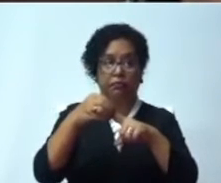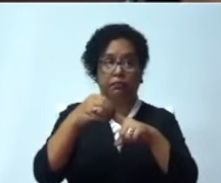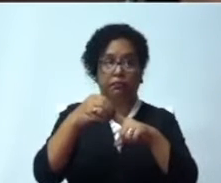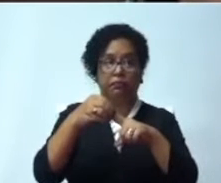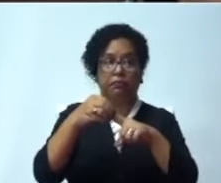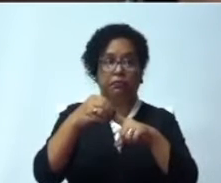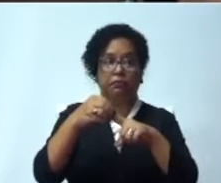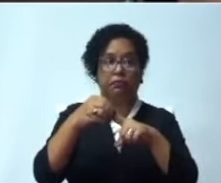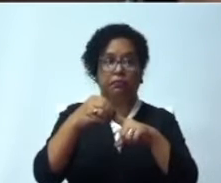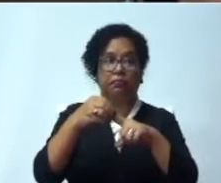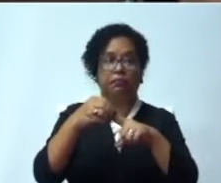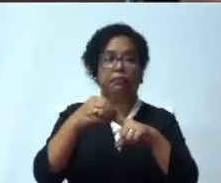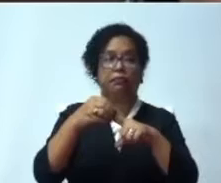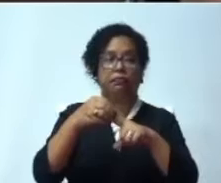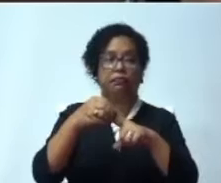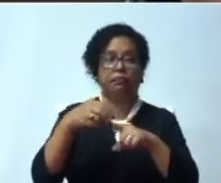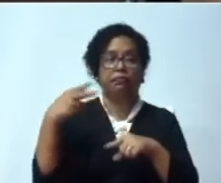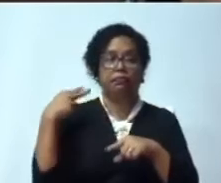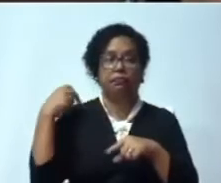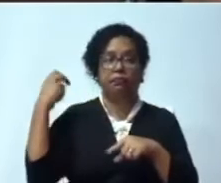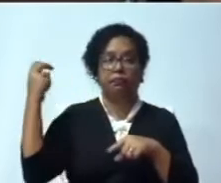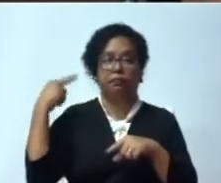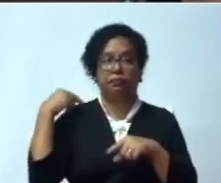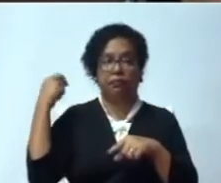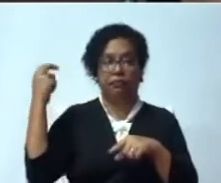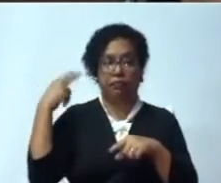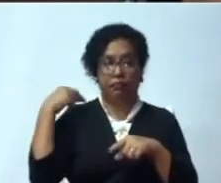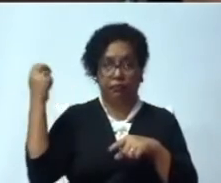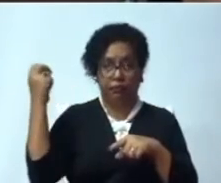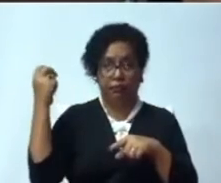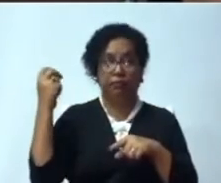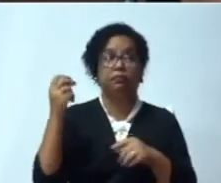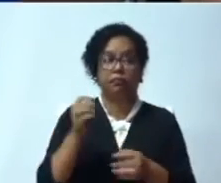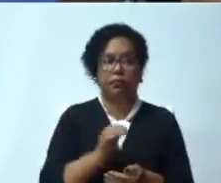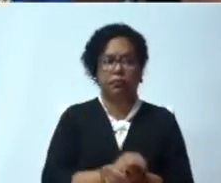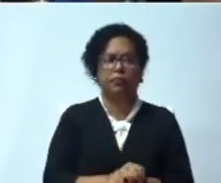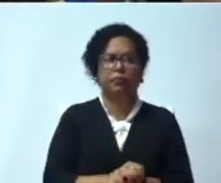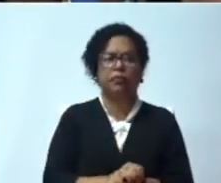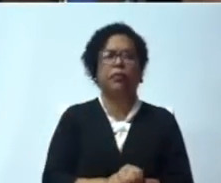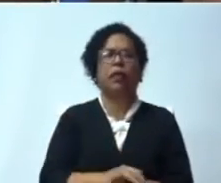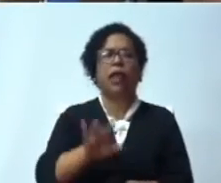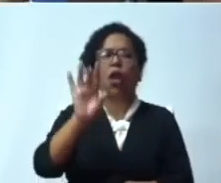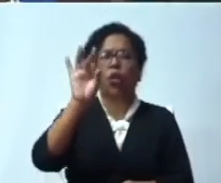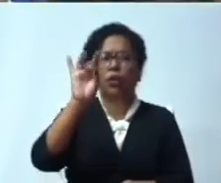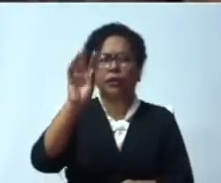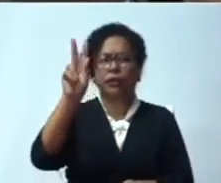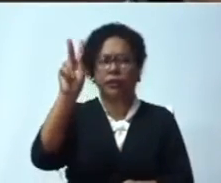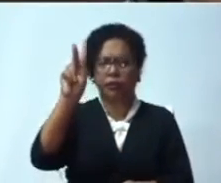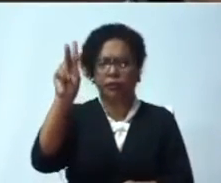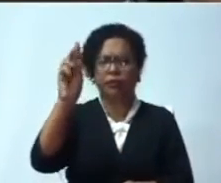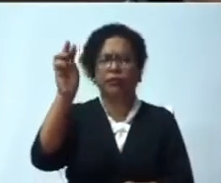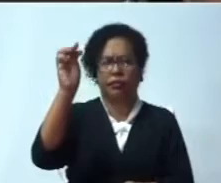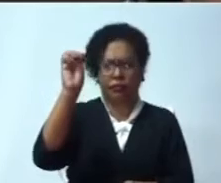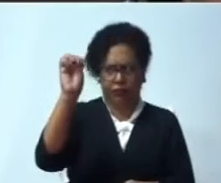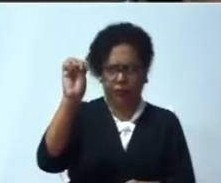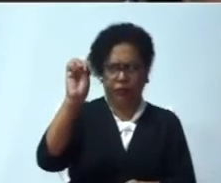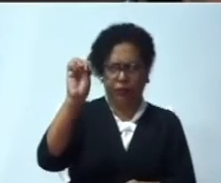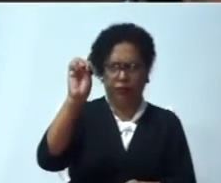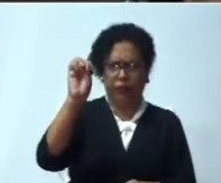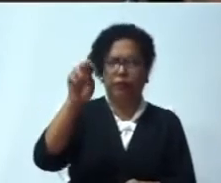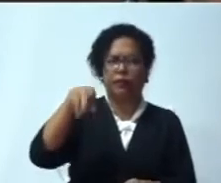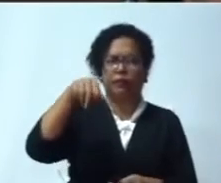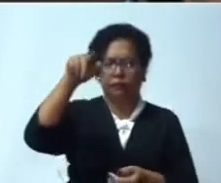de ocho kilómetros desde el cruce del rincón hasta los rieles